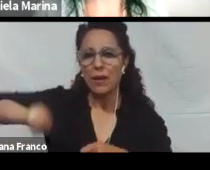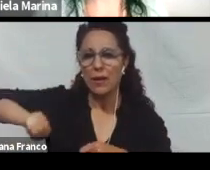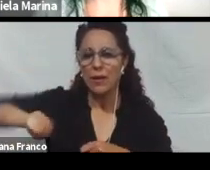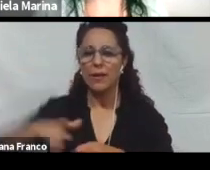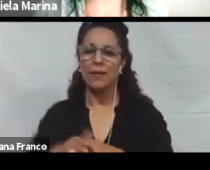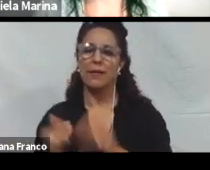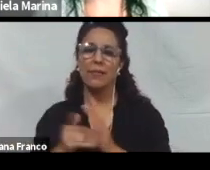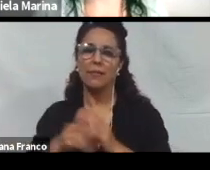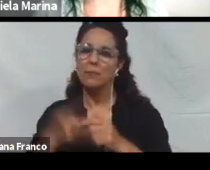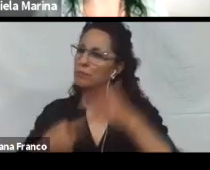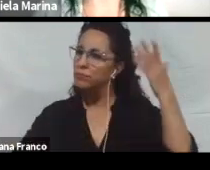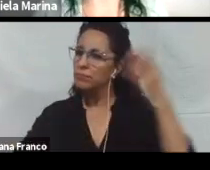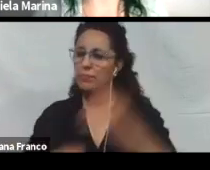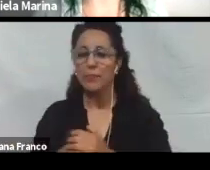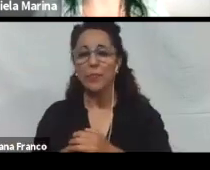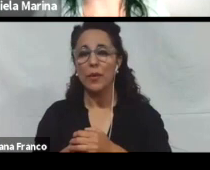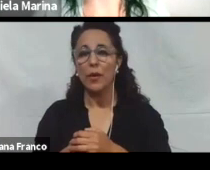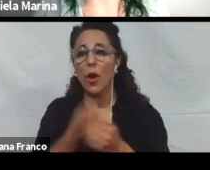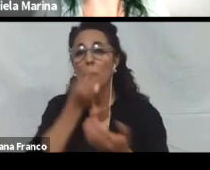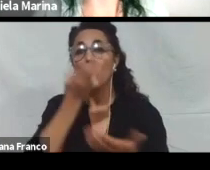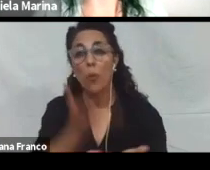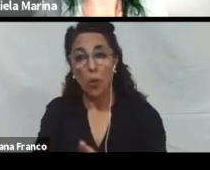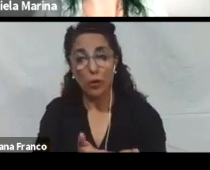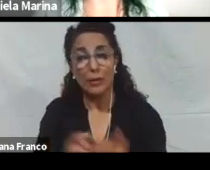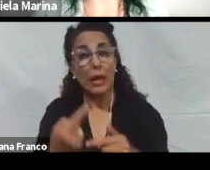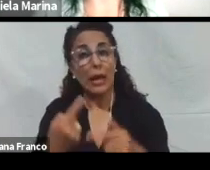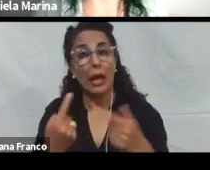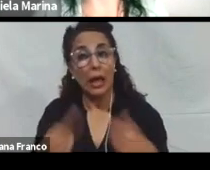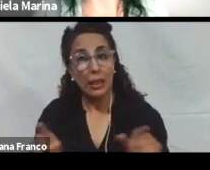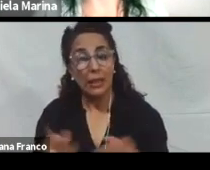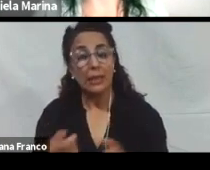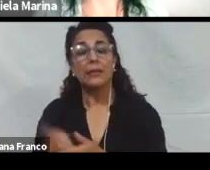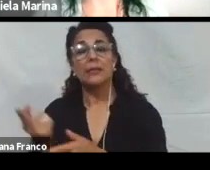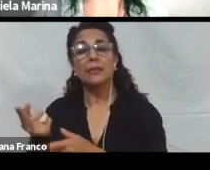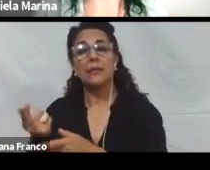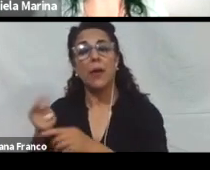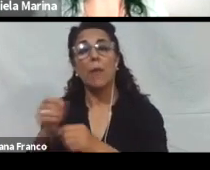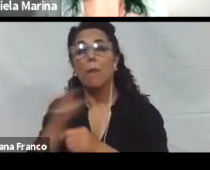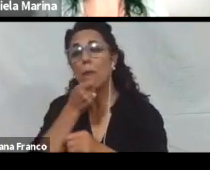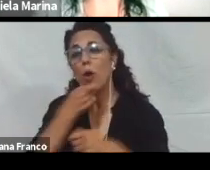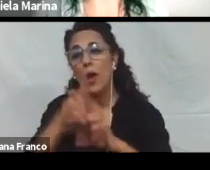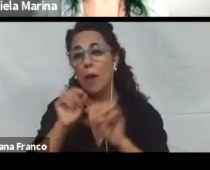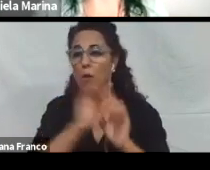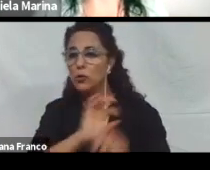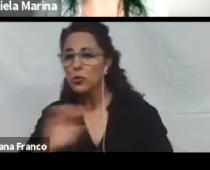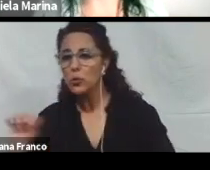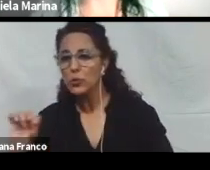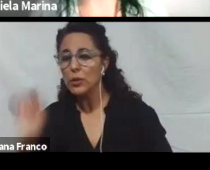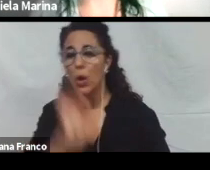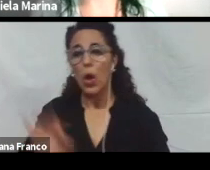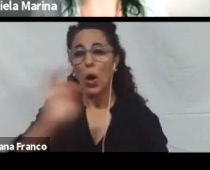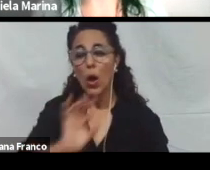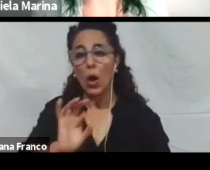Proponer alternativas para la información sonora. Por ejemplo, utilizar subtítulos o brindar transcripciones